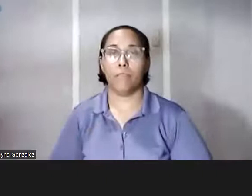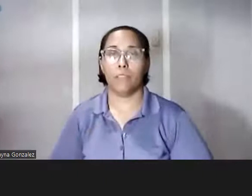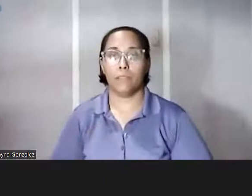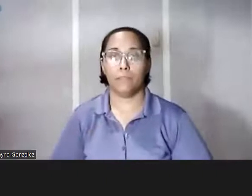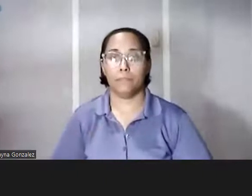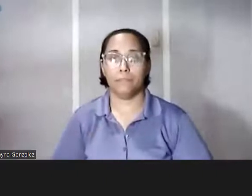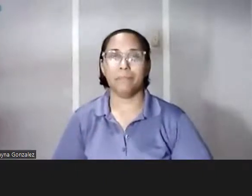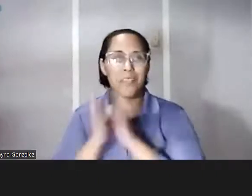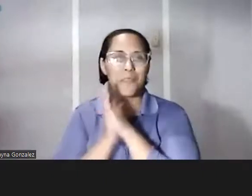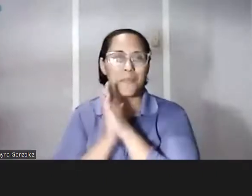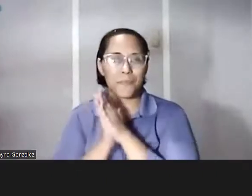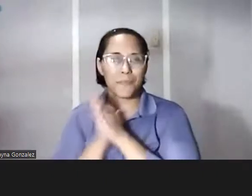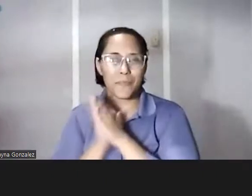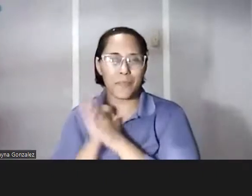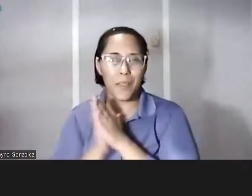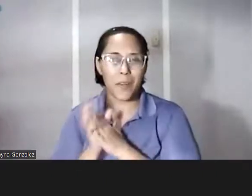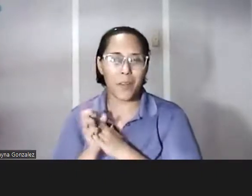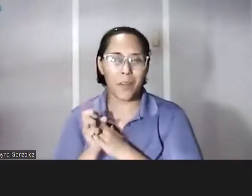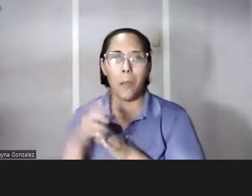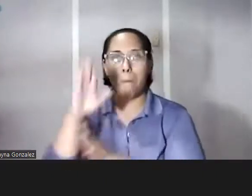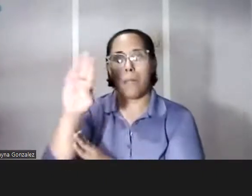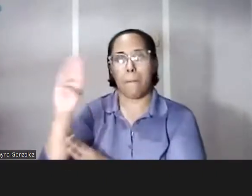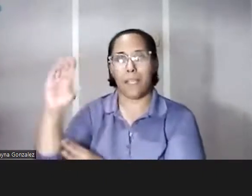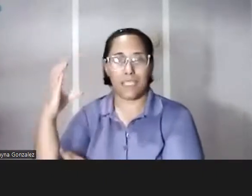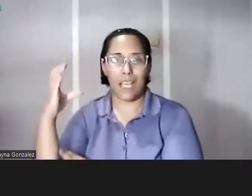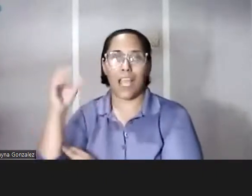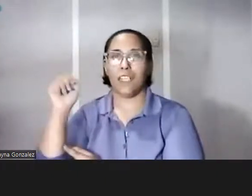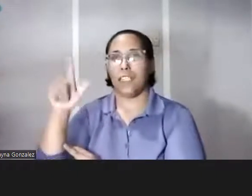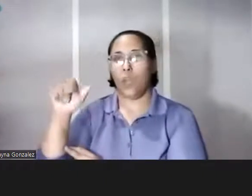interesante que es el de la BBC de Londres, ¿verdad?